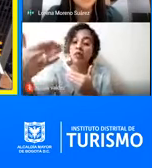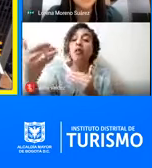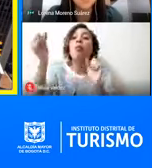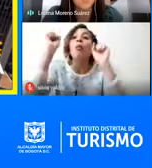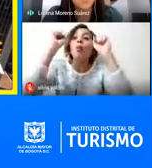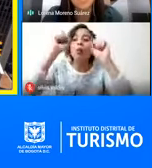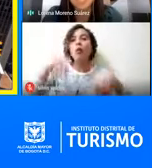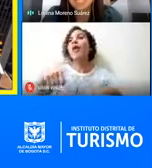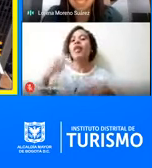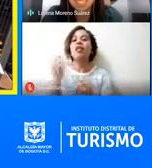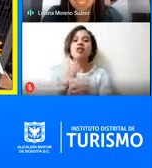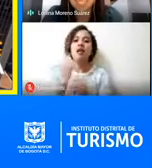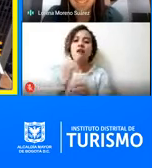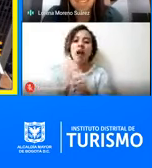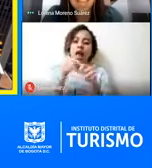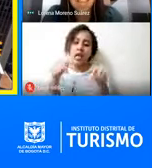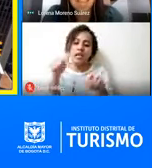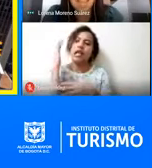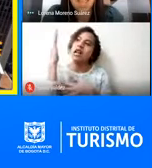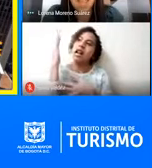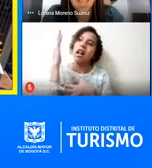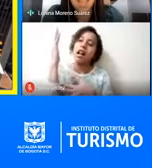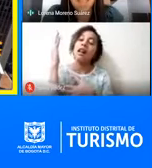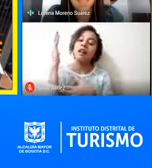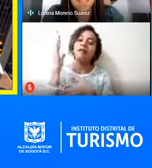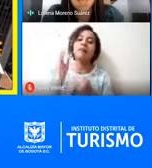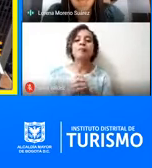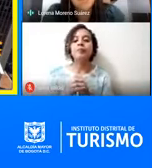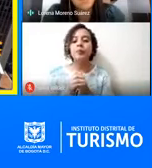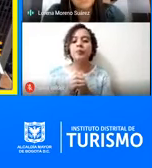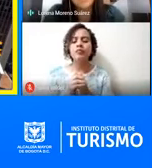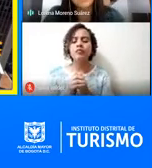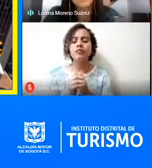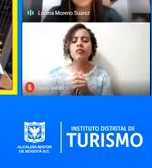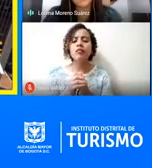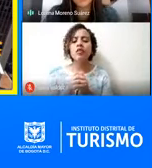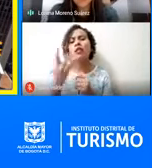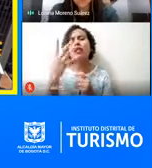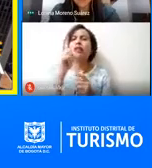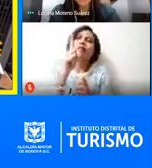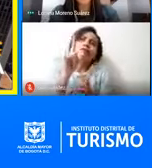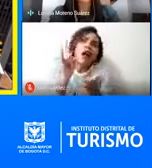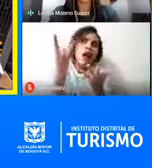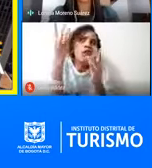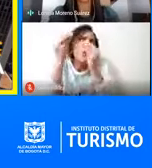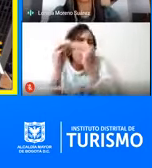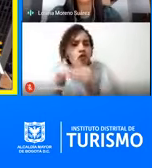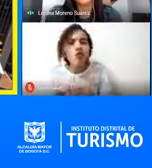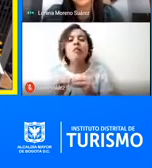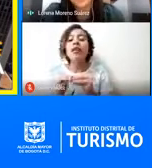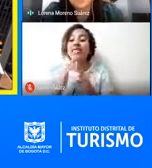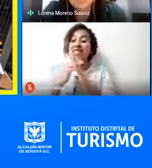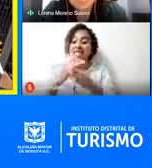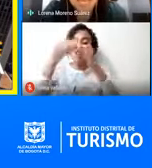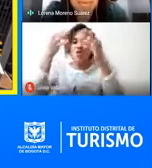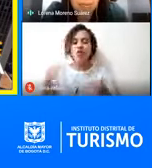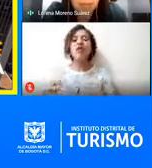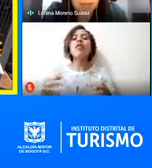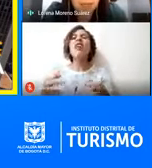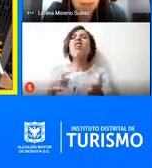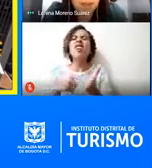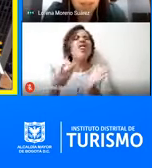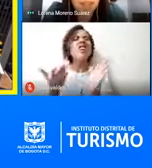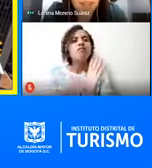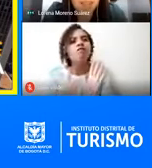puedan trabajar en esta cátedra y que de una u otra forma la seguridad garantiza